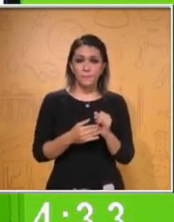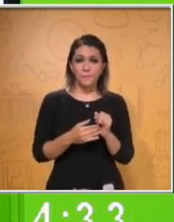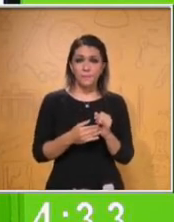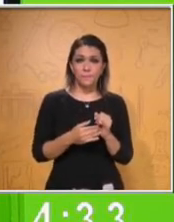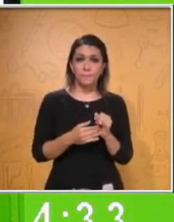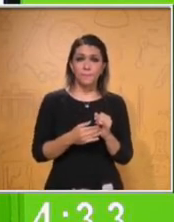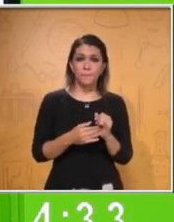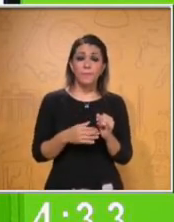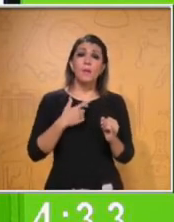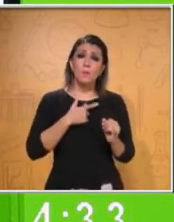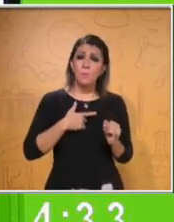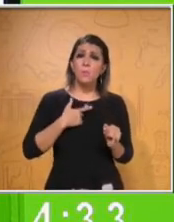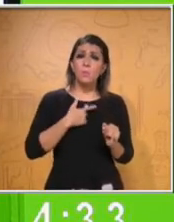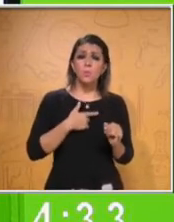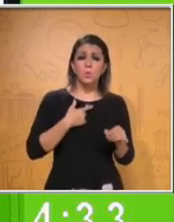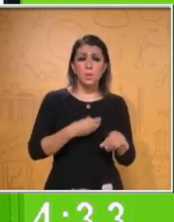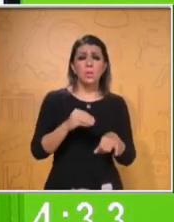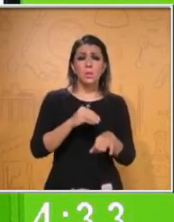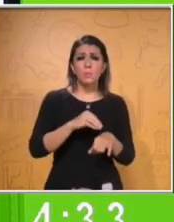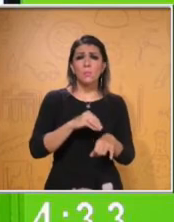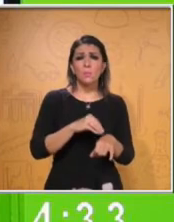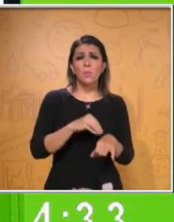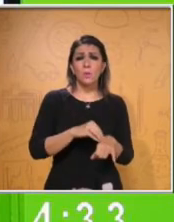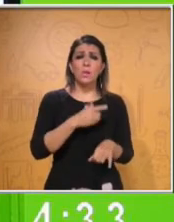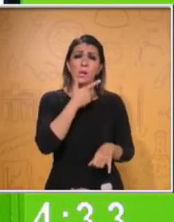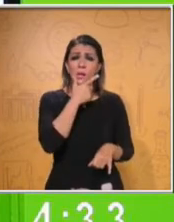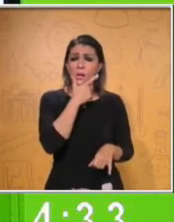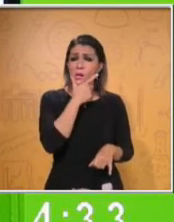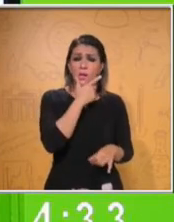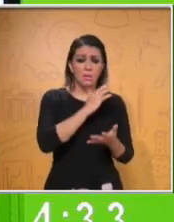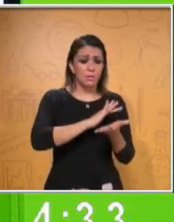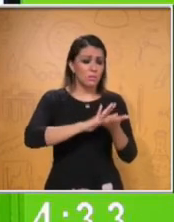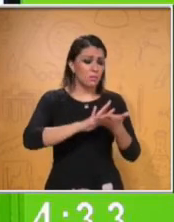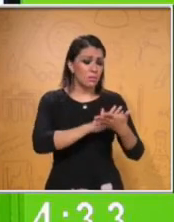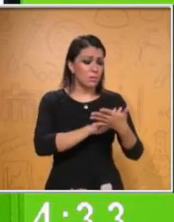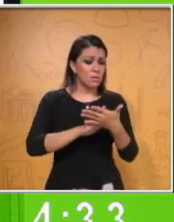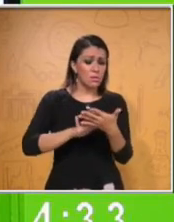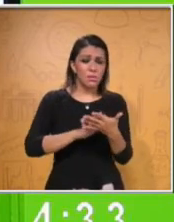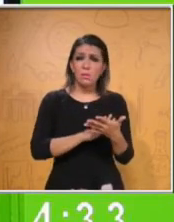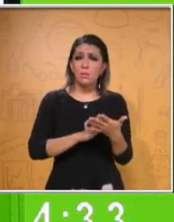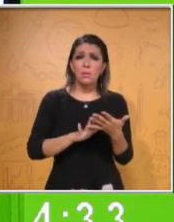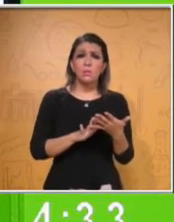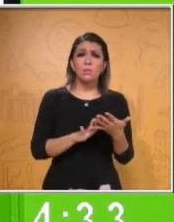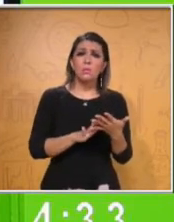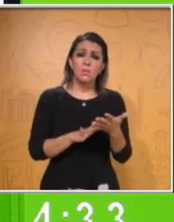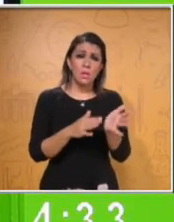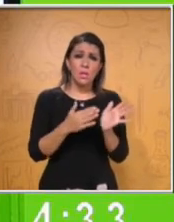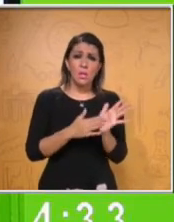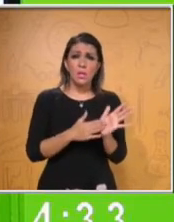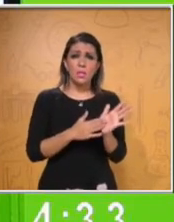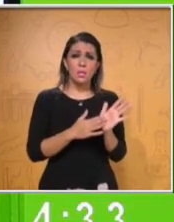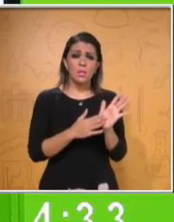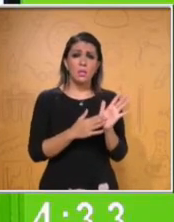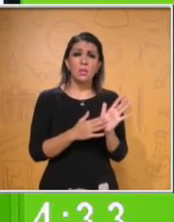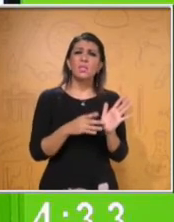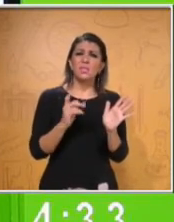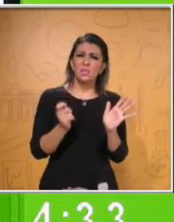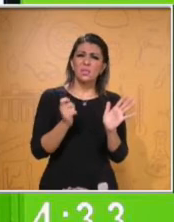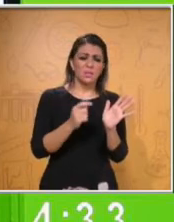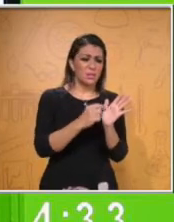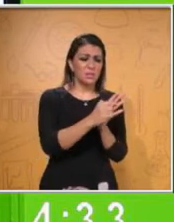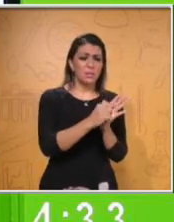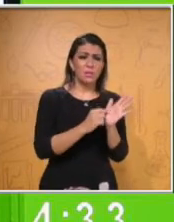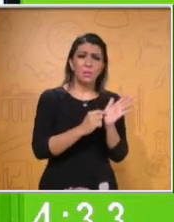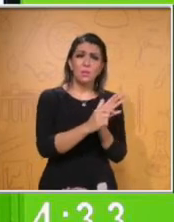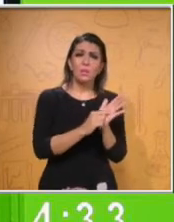Finalmente, me gustaría agregar que el inglés se ha convertido en the lingua franca. Esta frase, este concepto